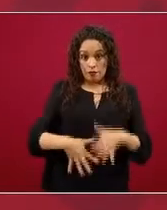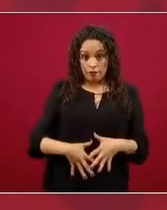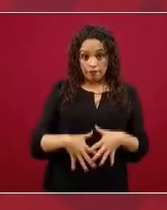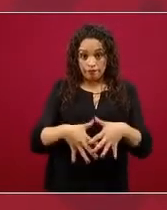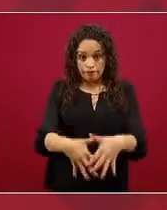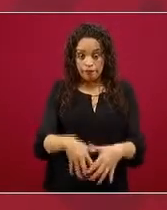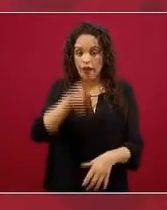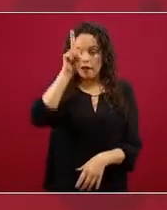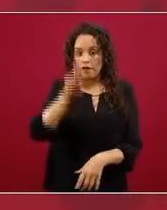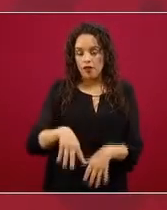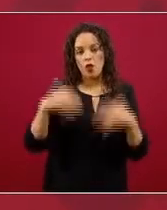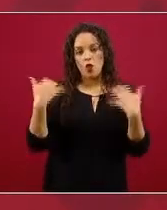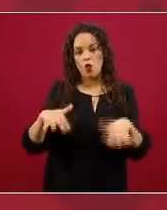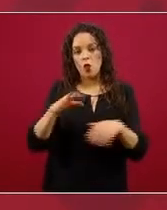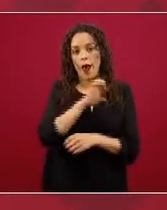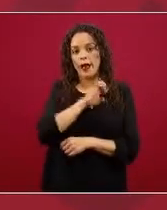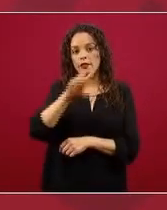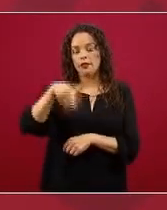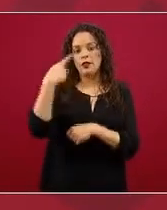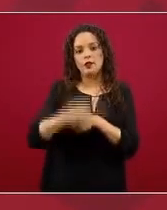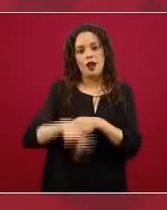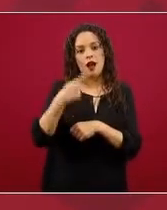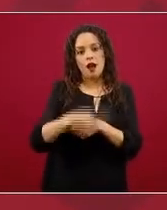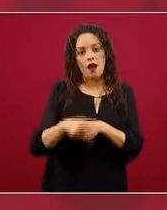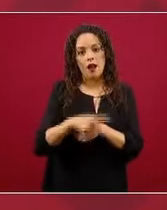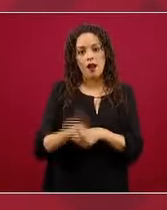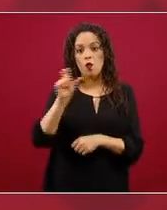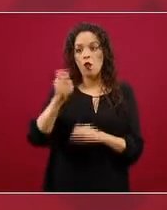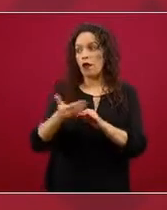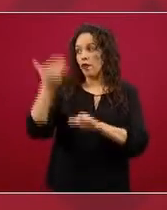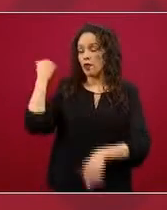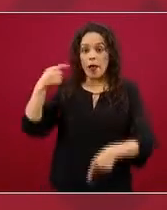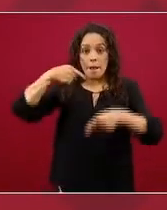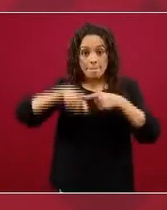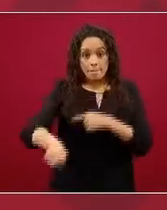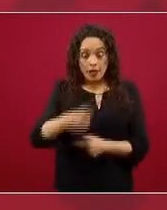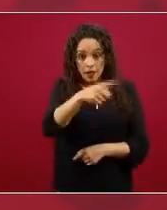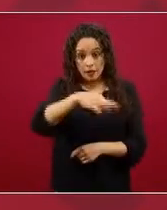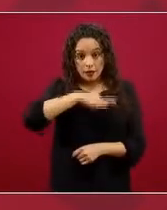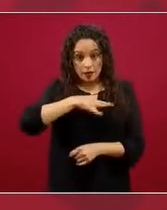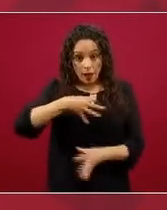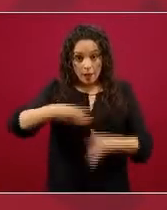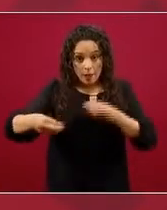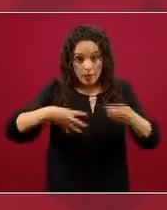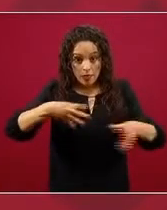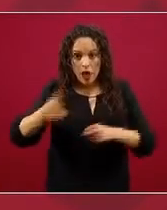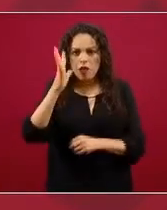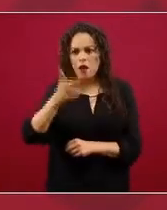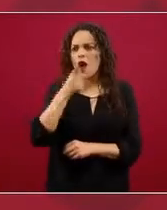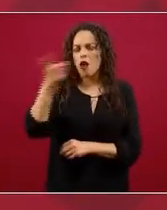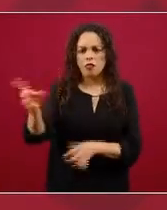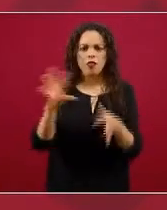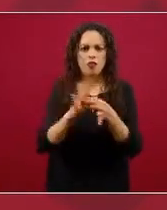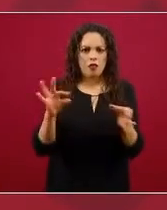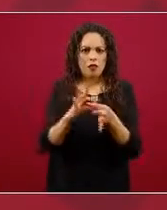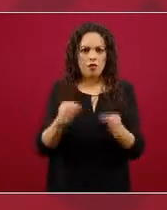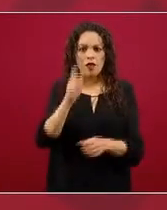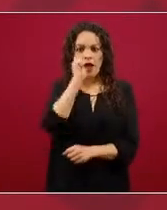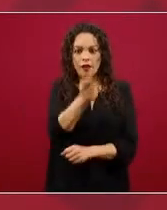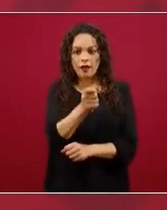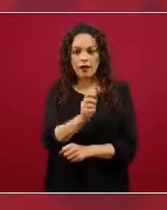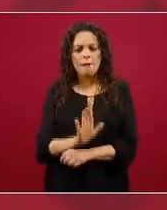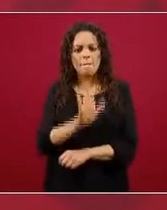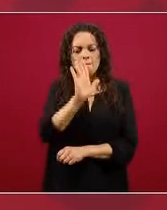especial riesgo. Esto lo empezamos a decir cuando inició la epidemia, tomando como analogía lo que ocurre con la